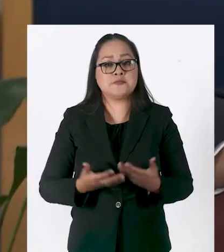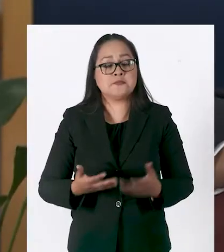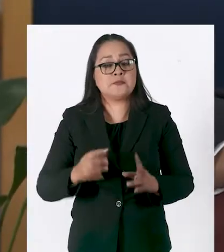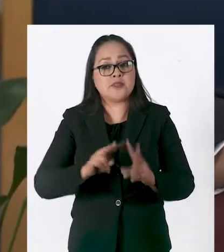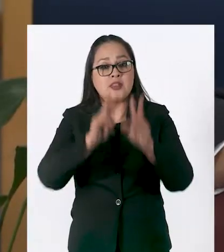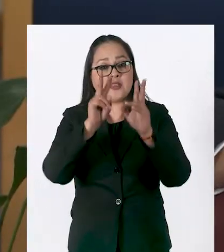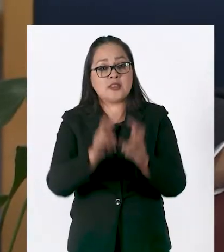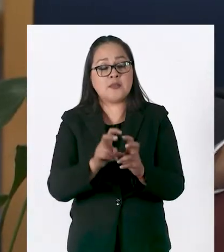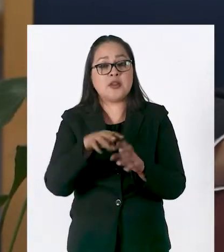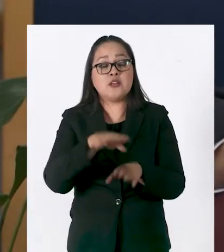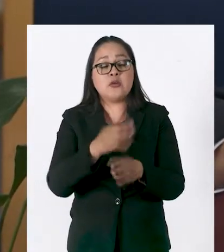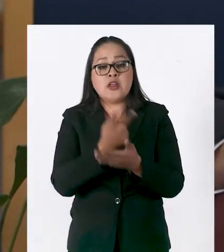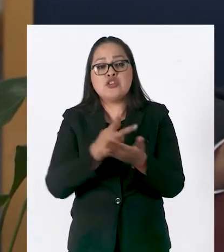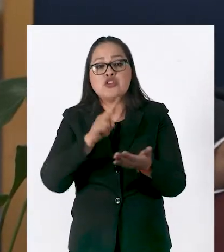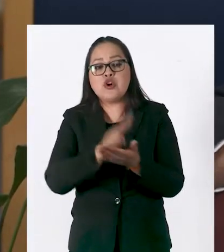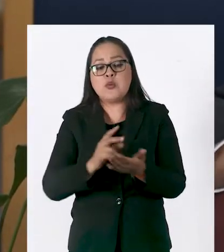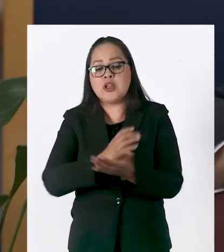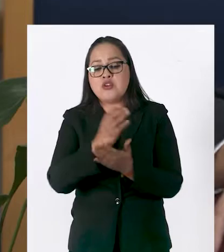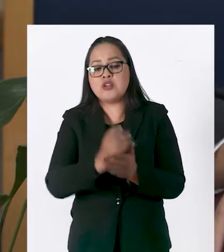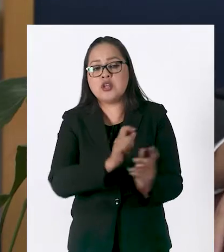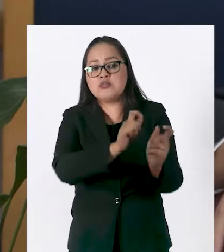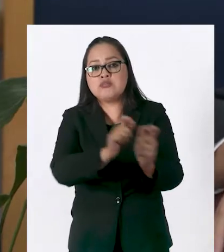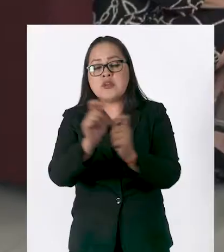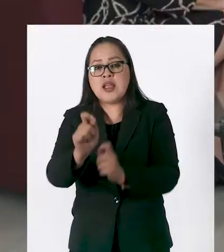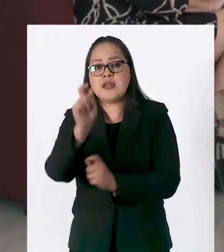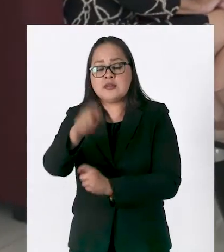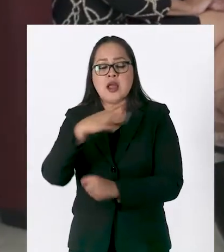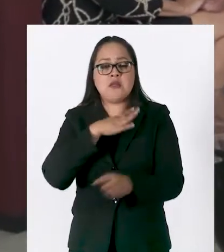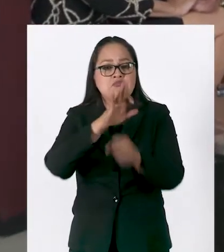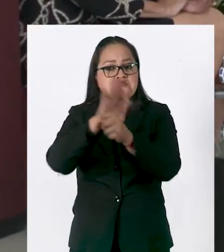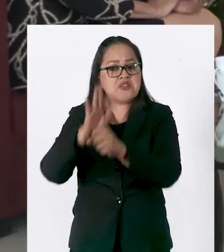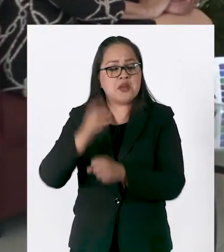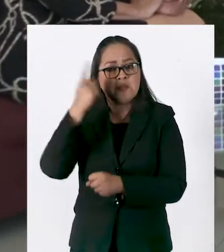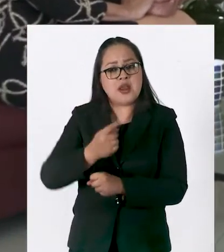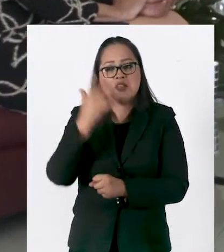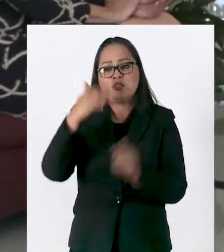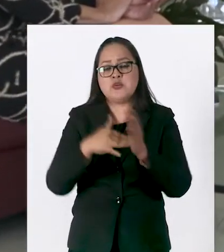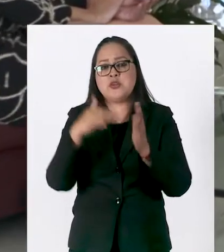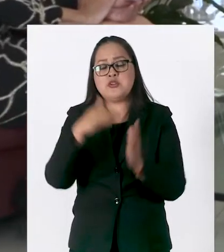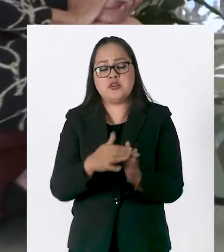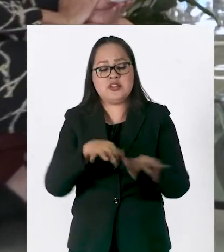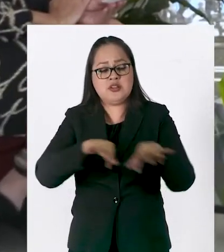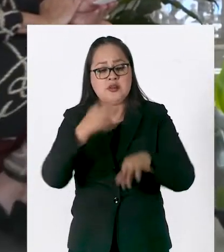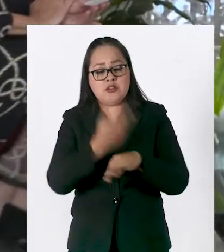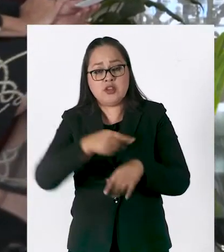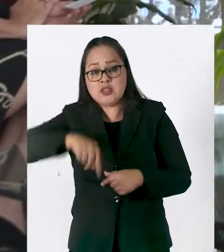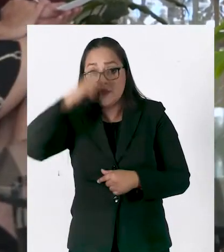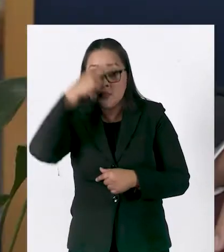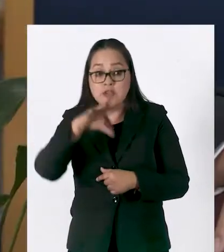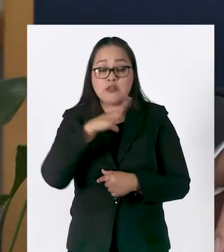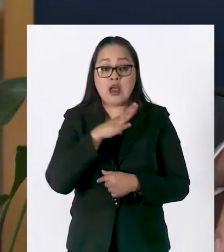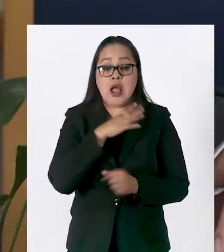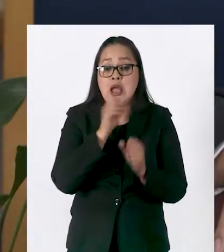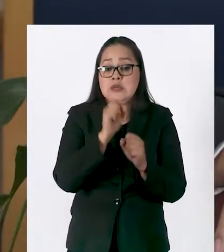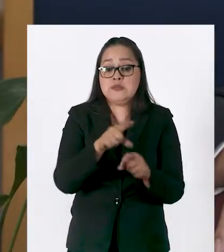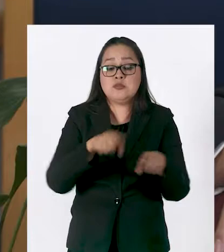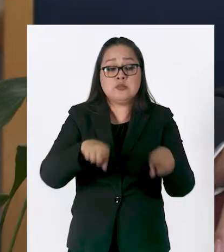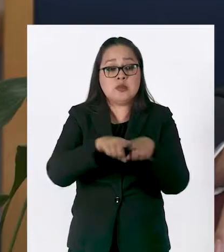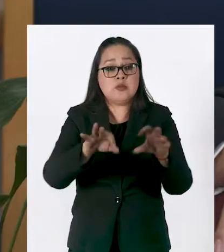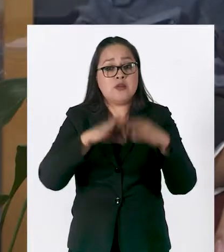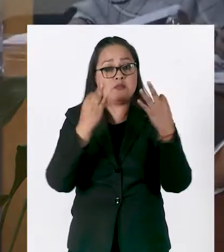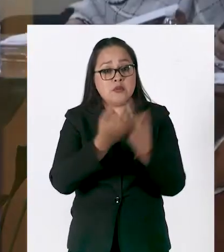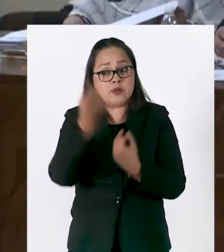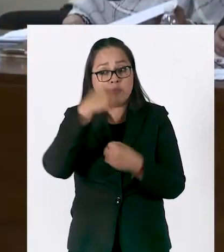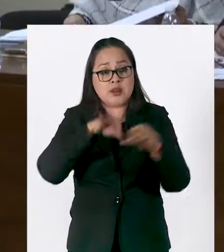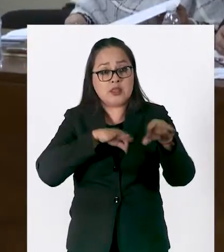El tema del Absourcing va a beneficiar a más de 5 millones de trabajadores que están en esta forma de